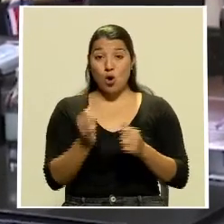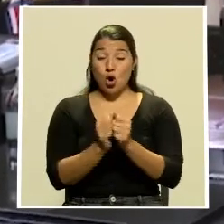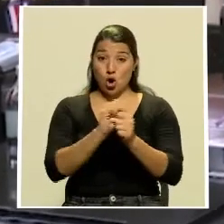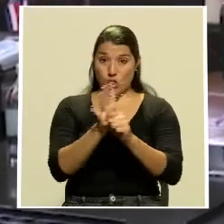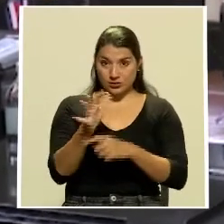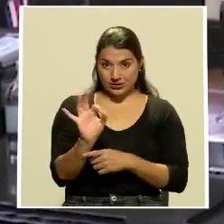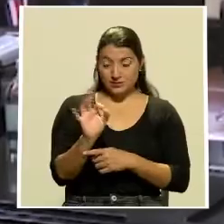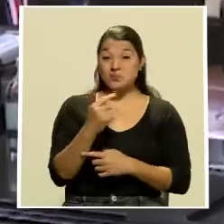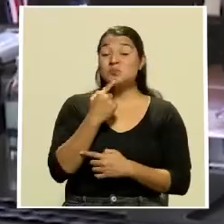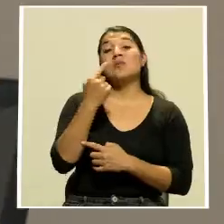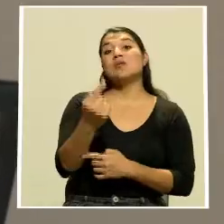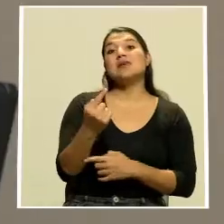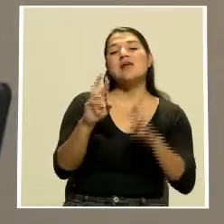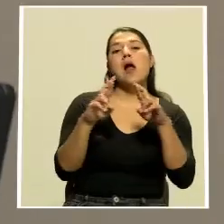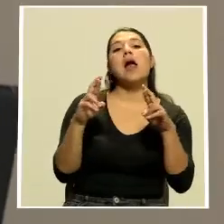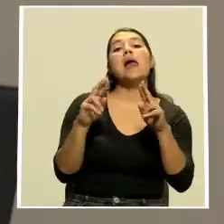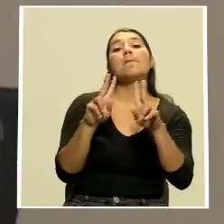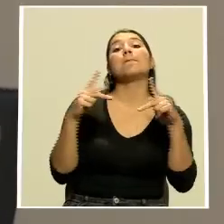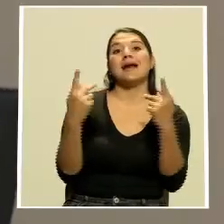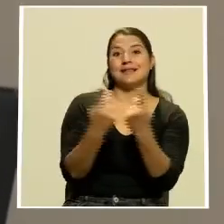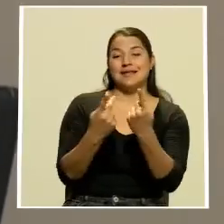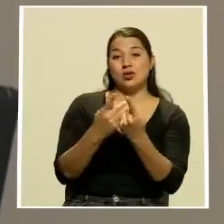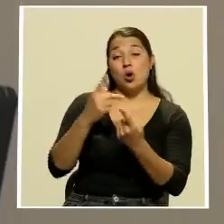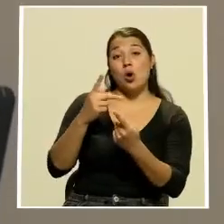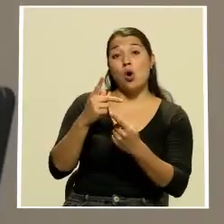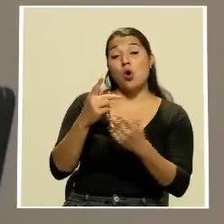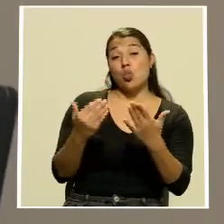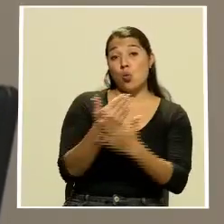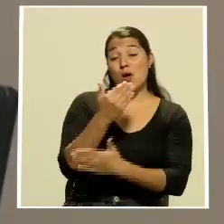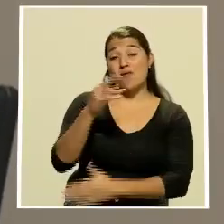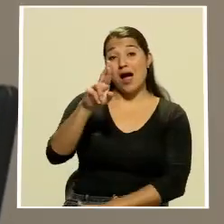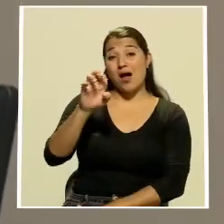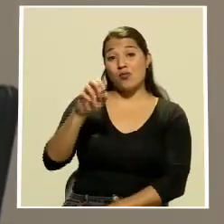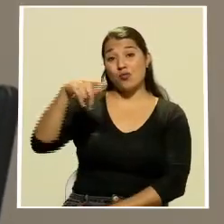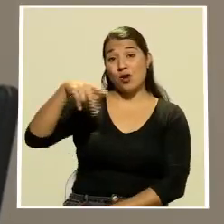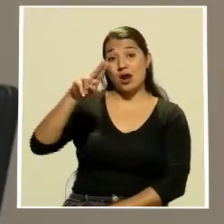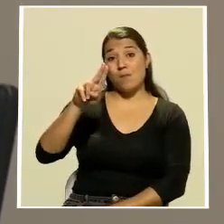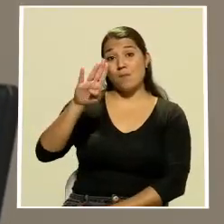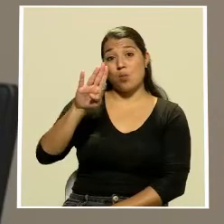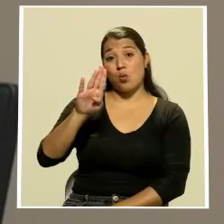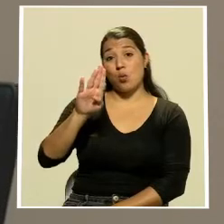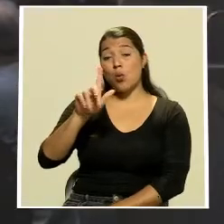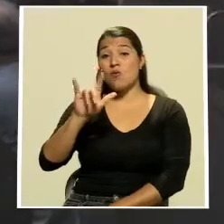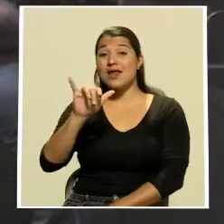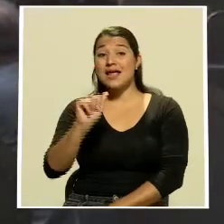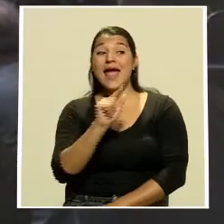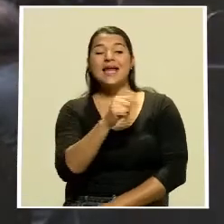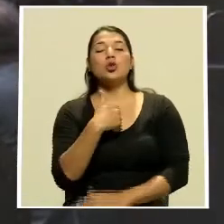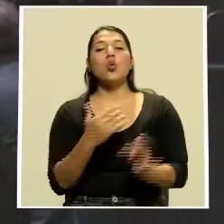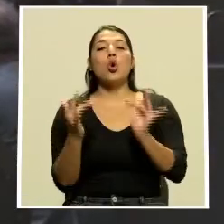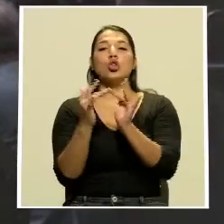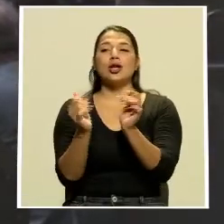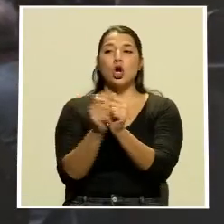Según informó el Bloque Nueva República, el legislador estuvo en contacto con una persona cercana sintomática, que días después resultó positiva,